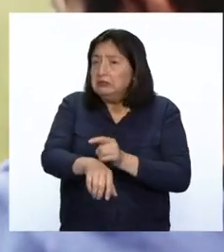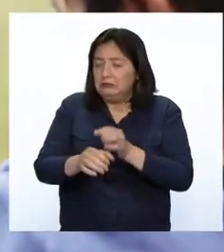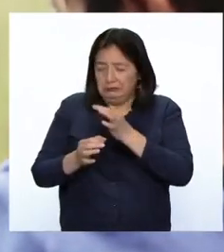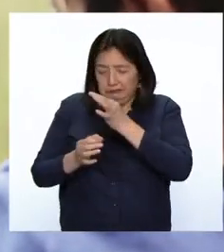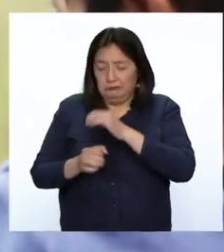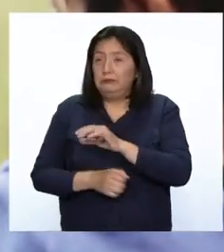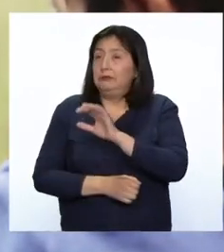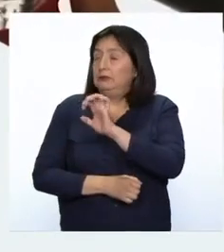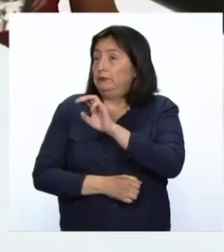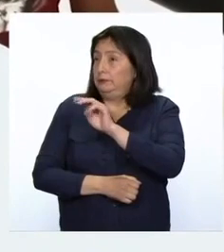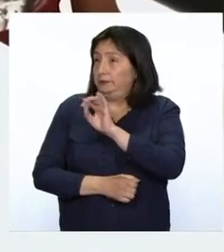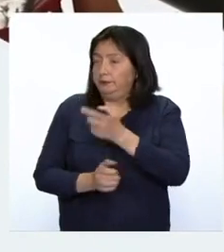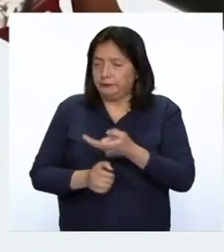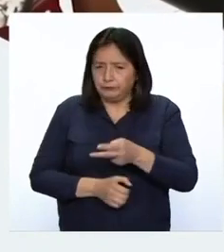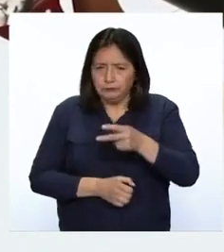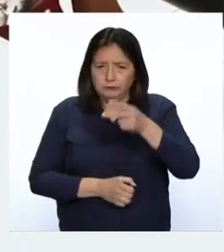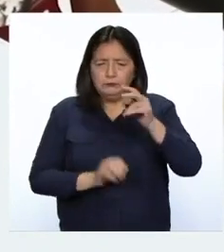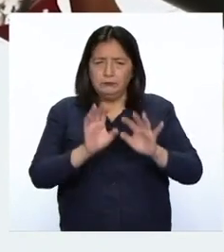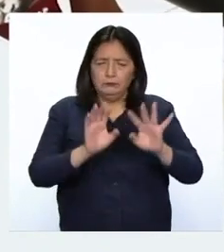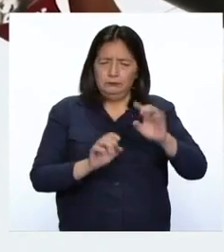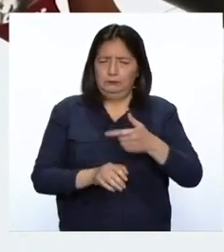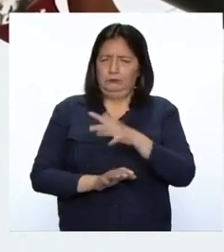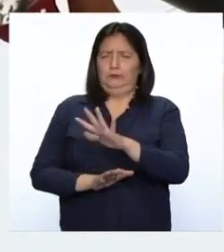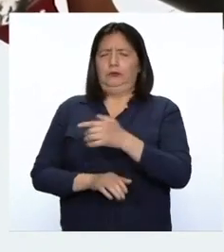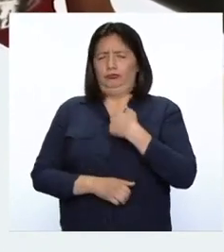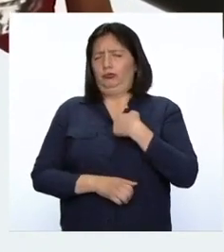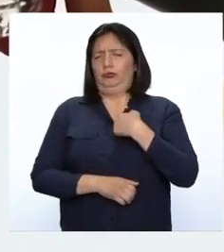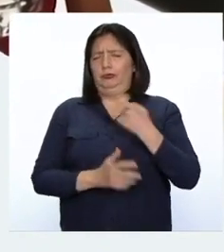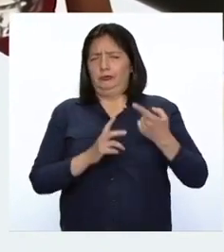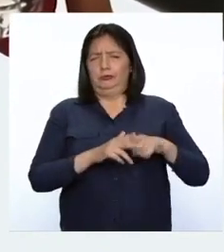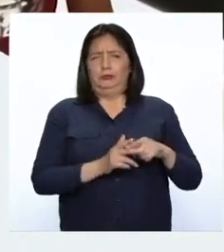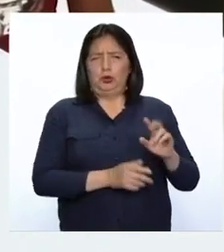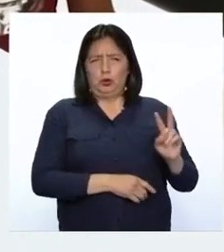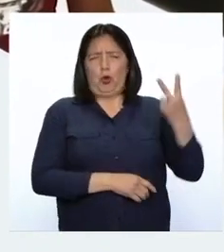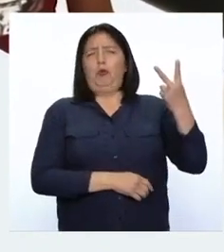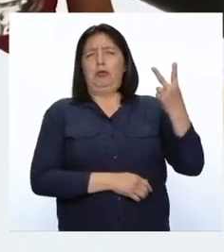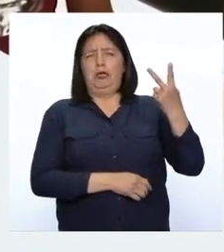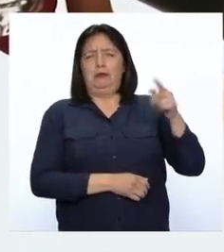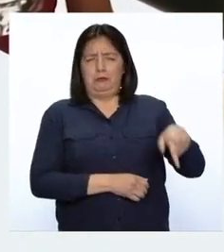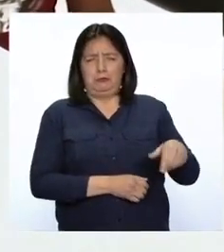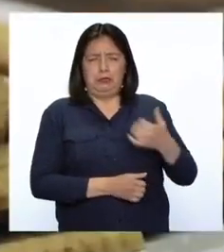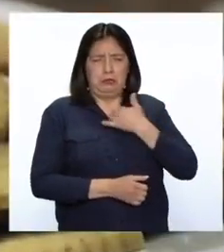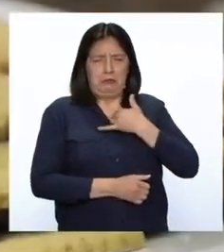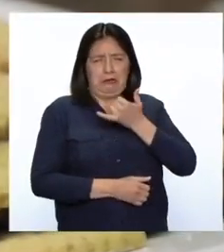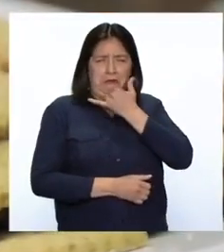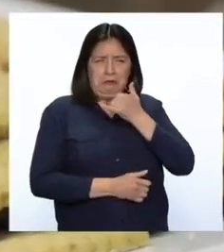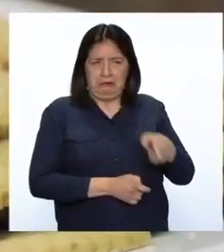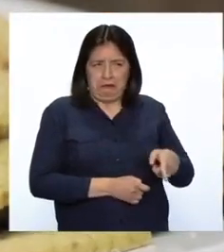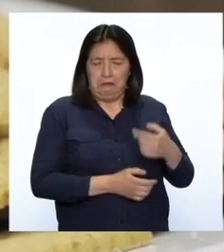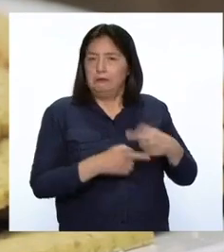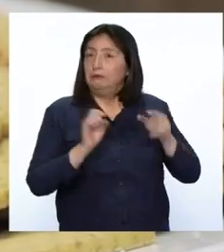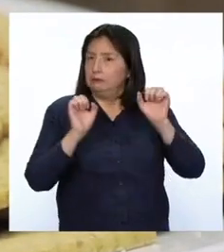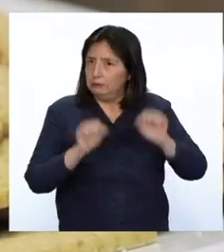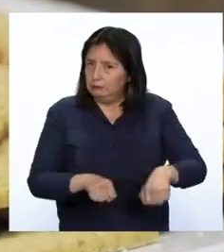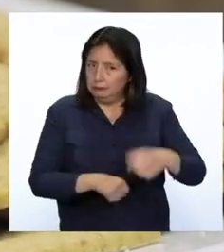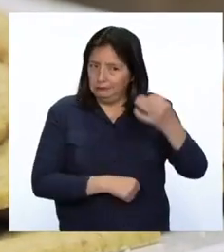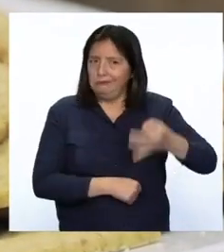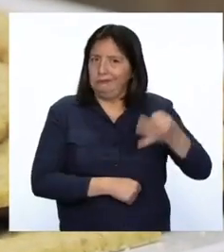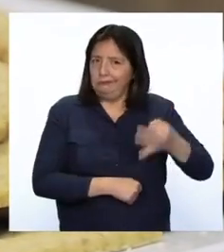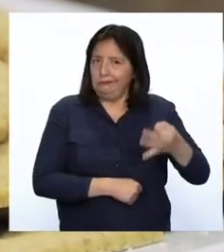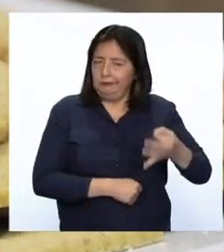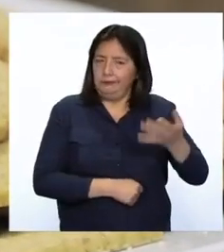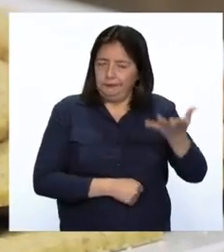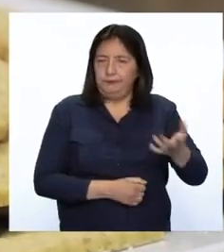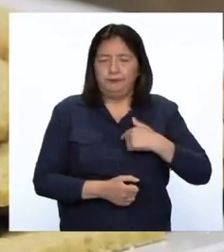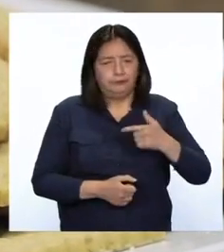14, 15, incluso al inicio yo comencé a hacer doble prueba en cada niño porque pensé que estaba mala. Pero realmente es algo que